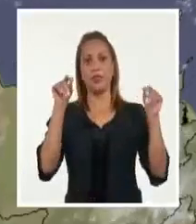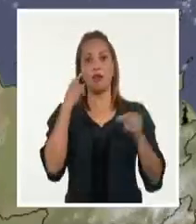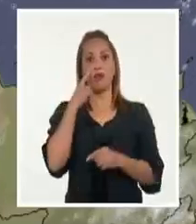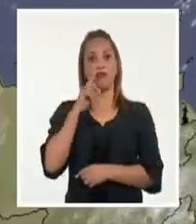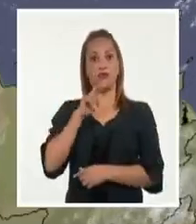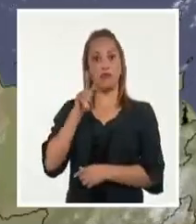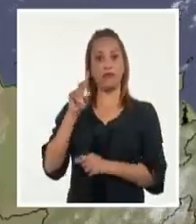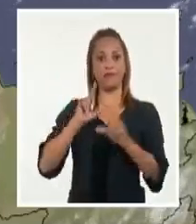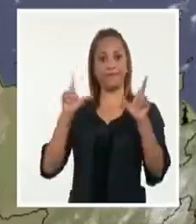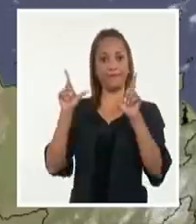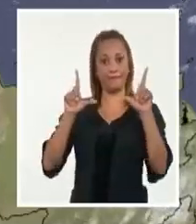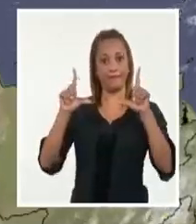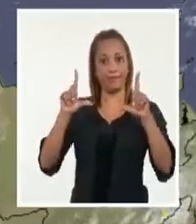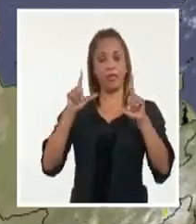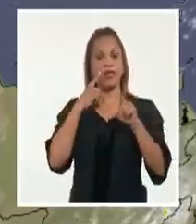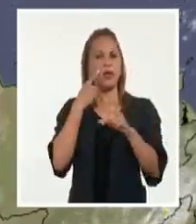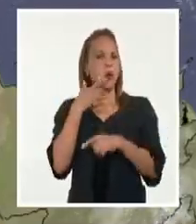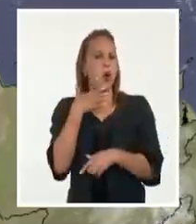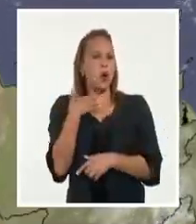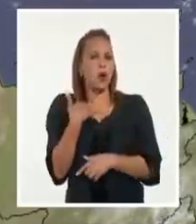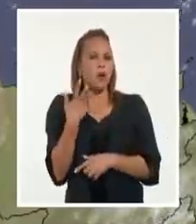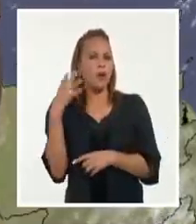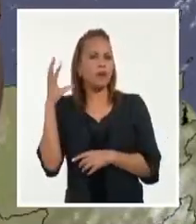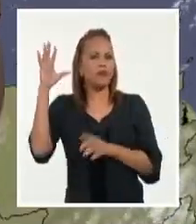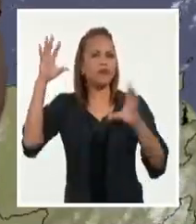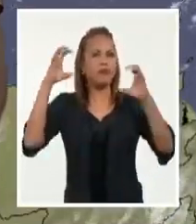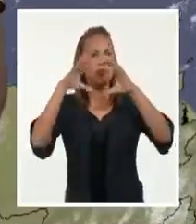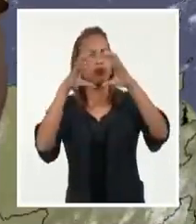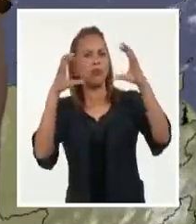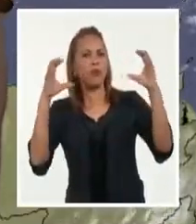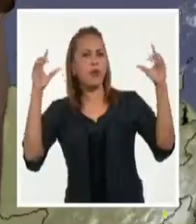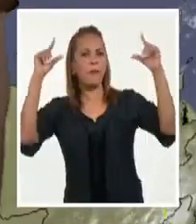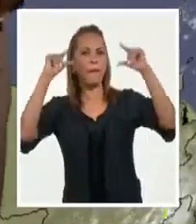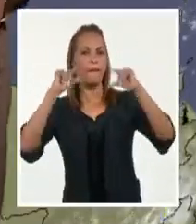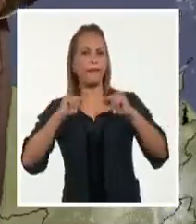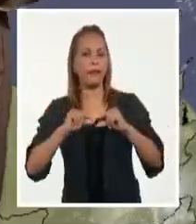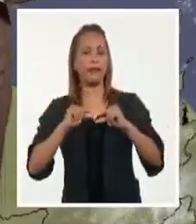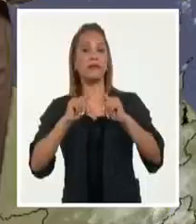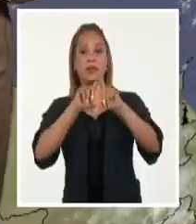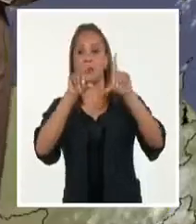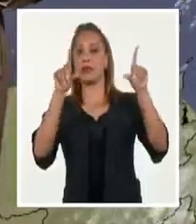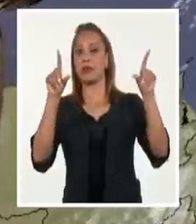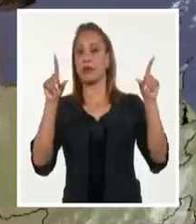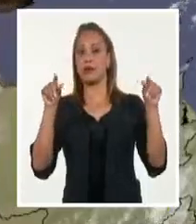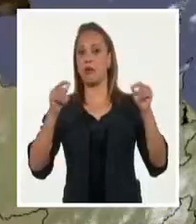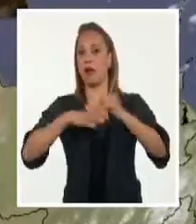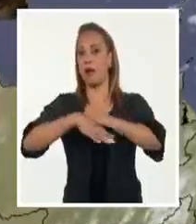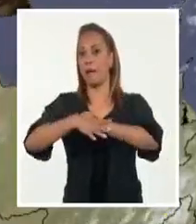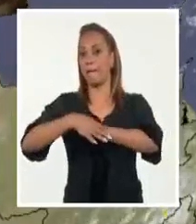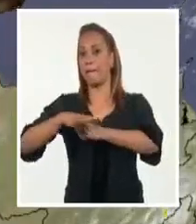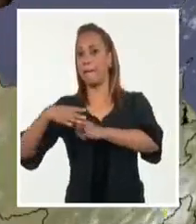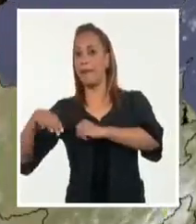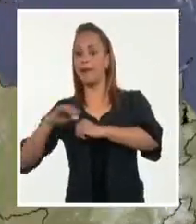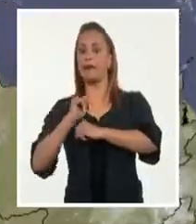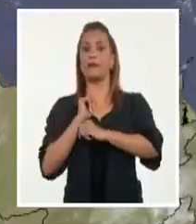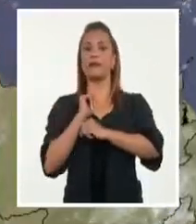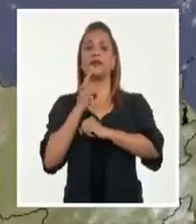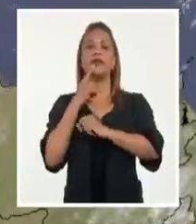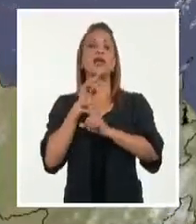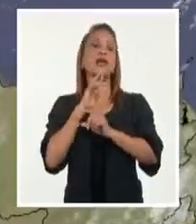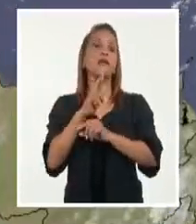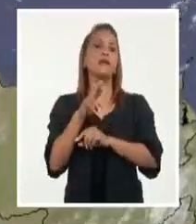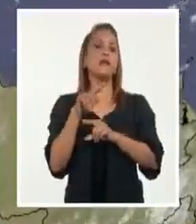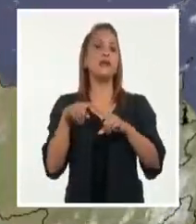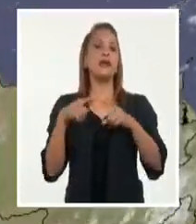imágenes de satélite meteorológico cómo predomina la poca nubosidad sobre Cuba y sus mares adyacentes, respondiendo a la marcada influencia de las